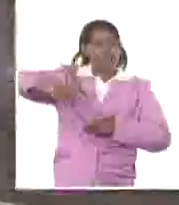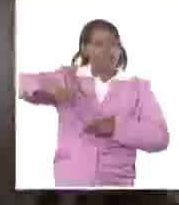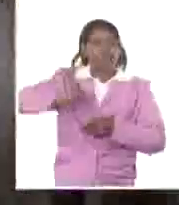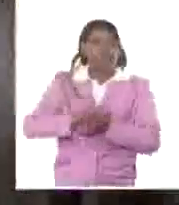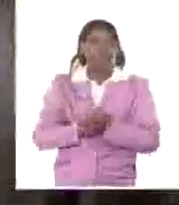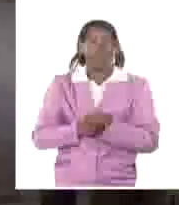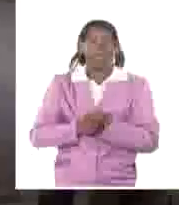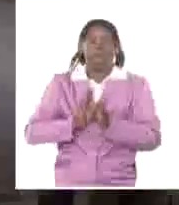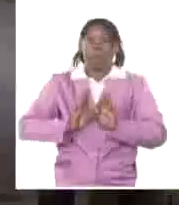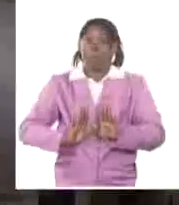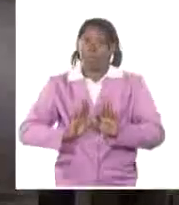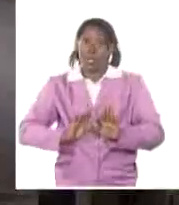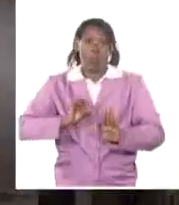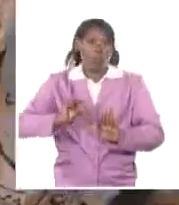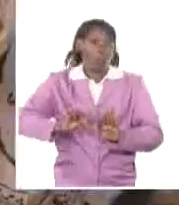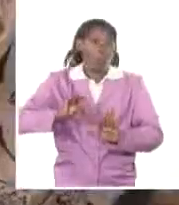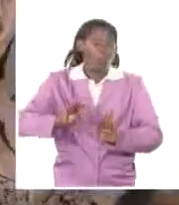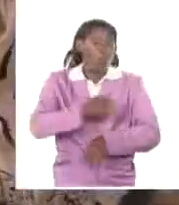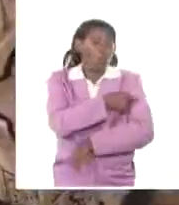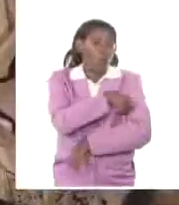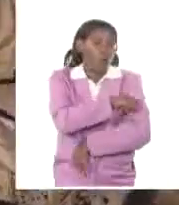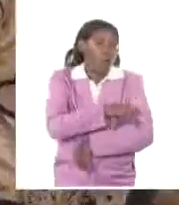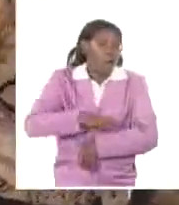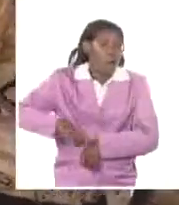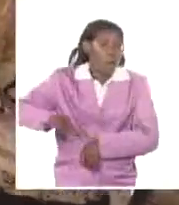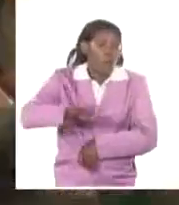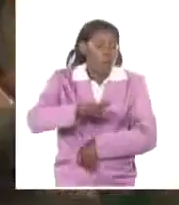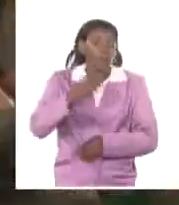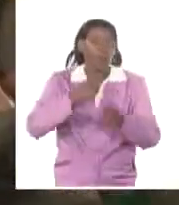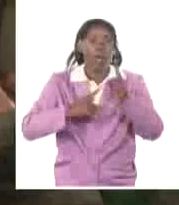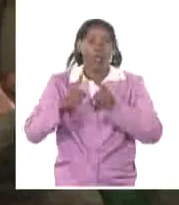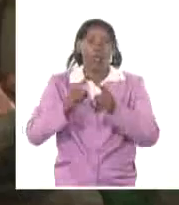recientemente pudo adquirir en los puntos de venta.